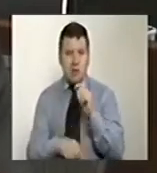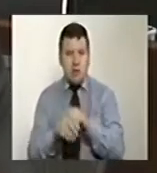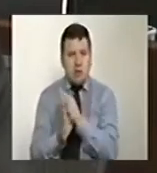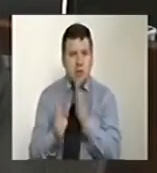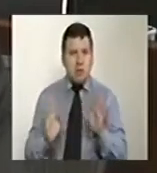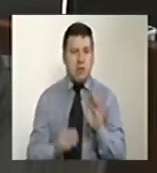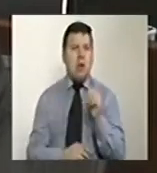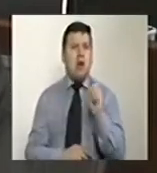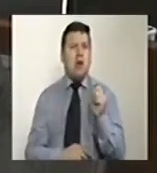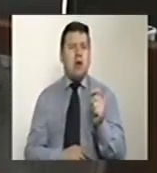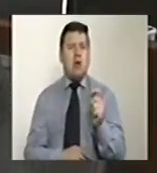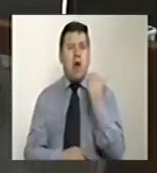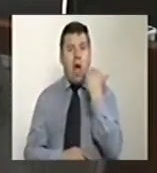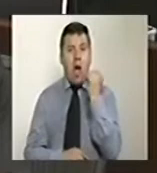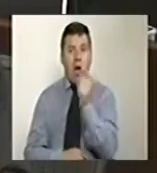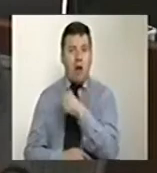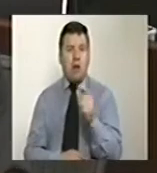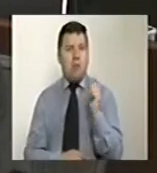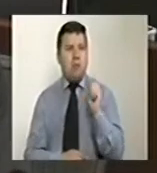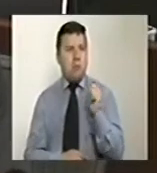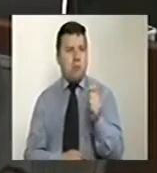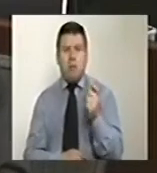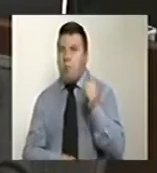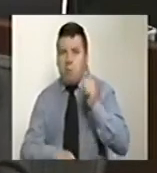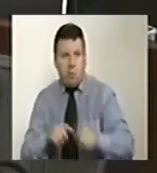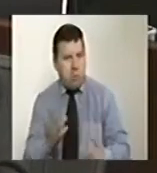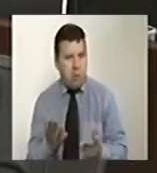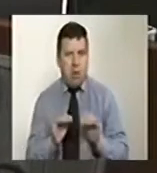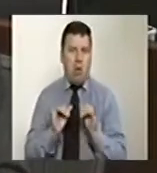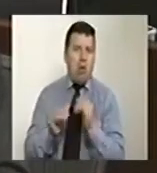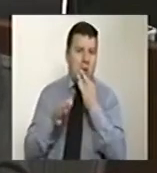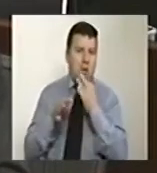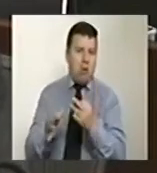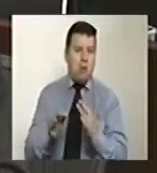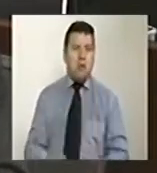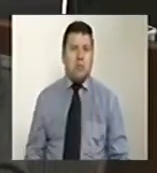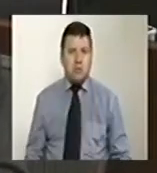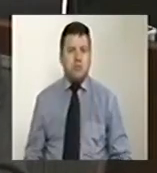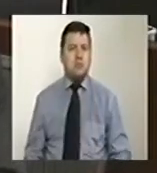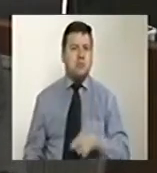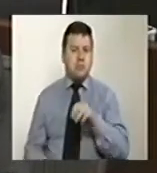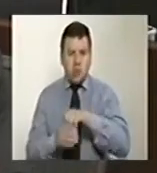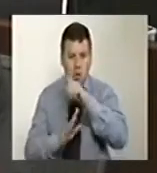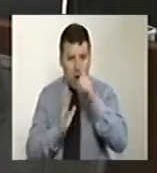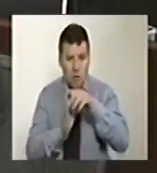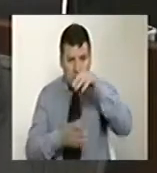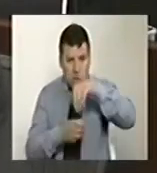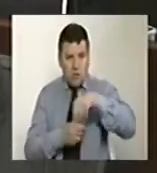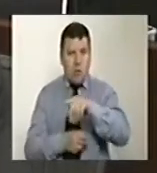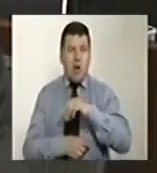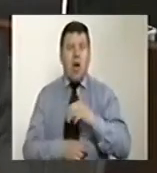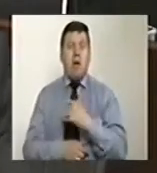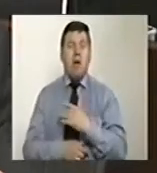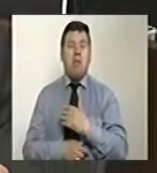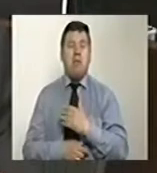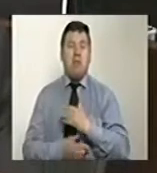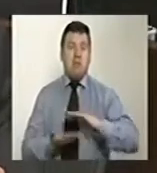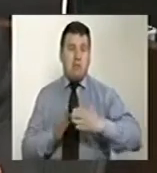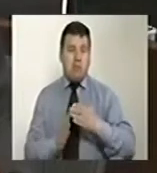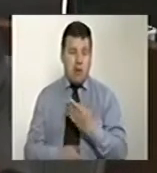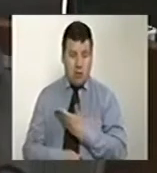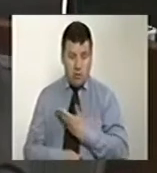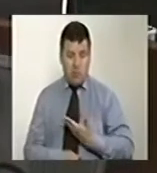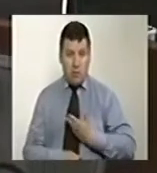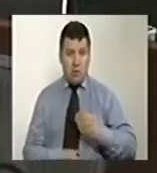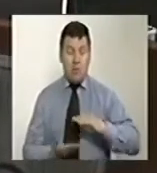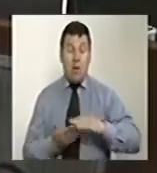en cotización para las mujeres. Tampoco salió con nada. Seguridad social integral para madres comunitarias. Lo